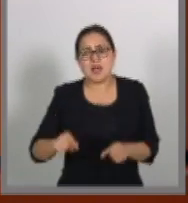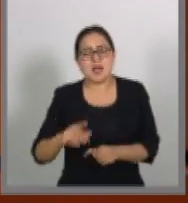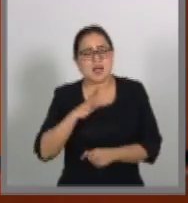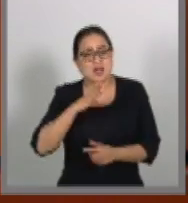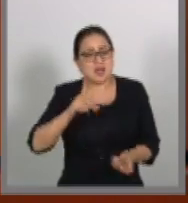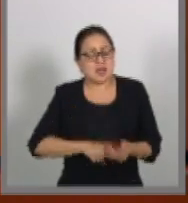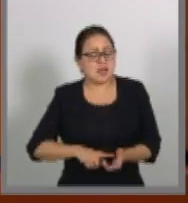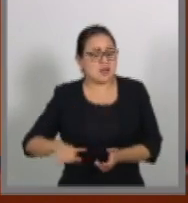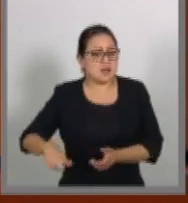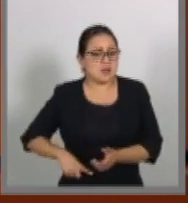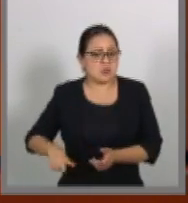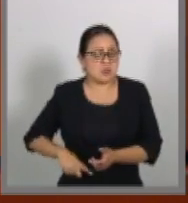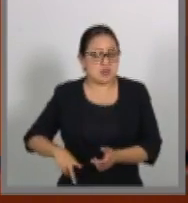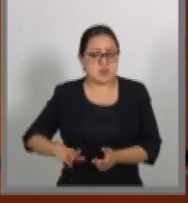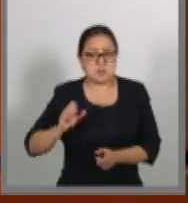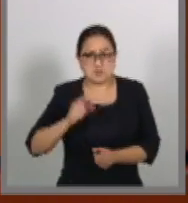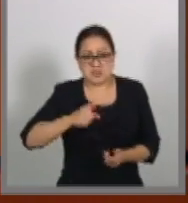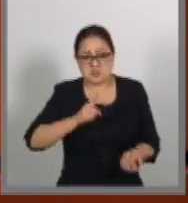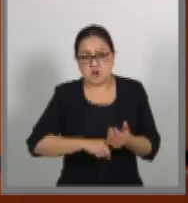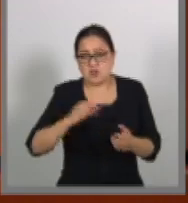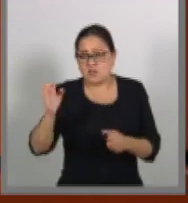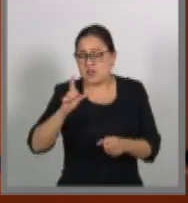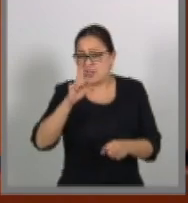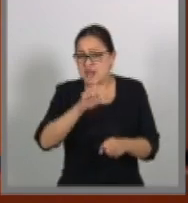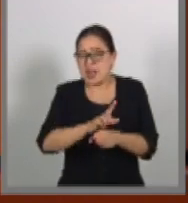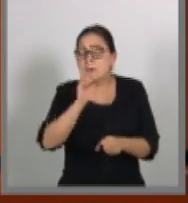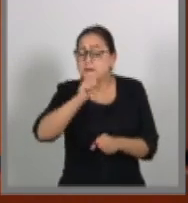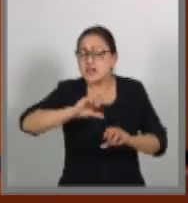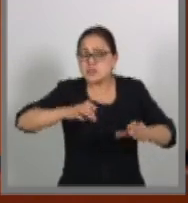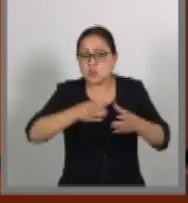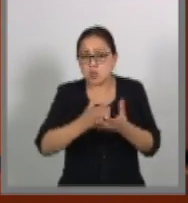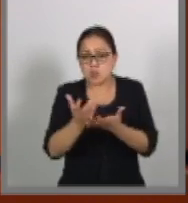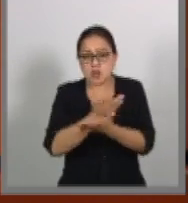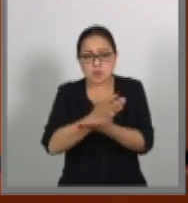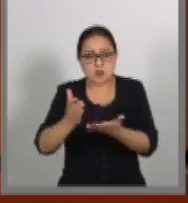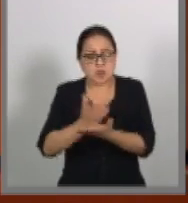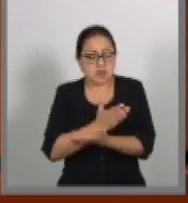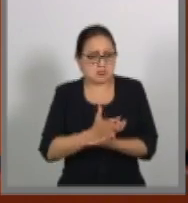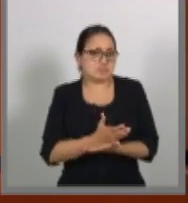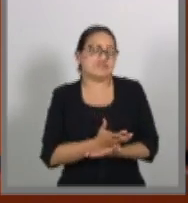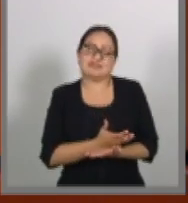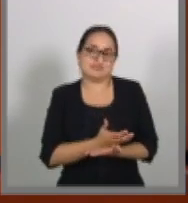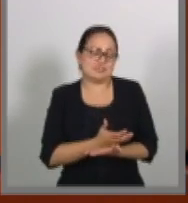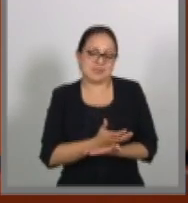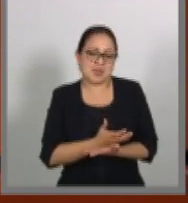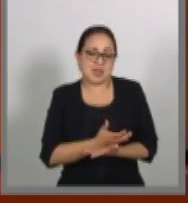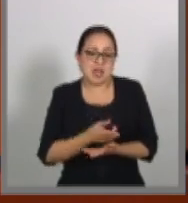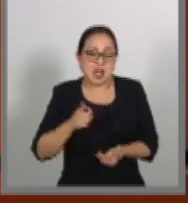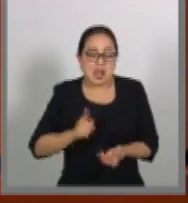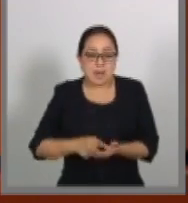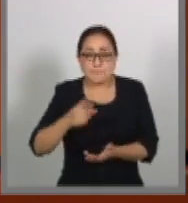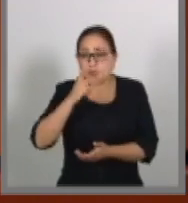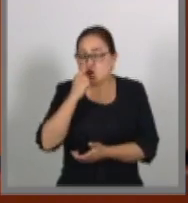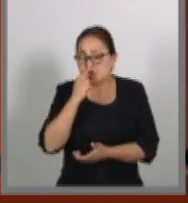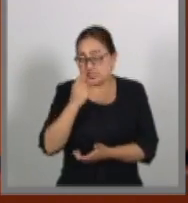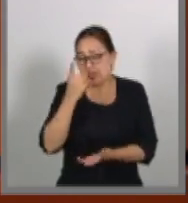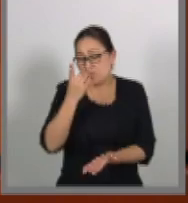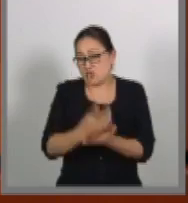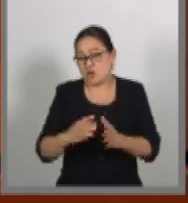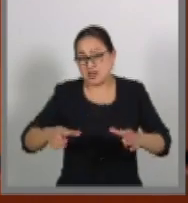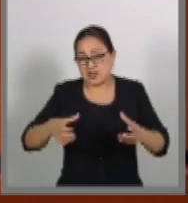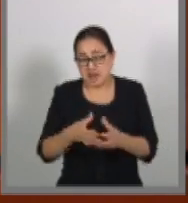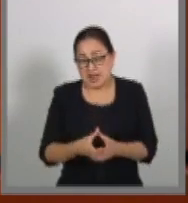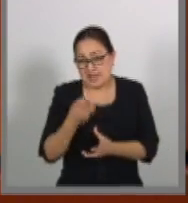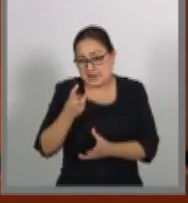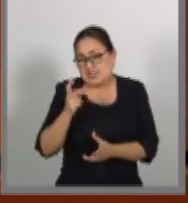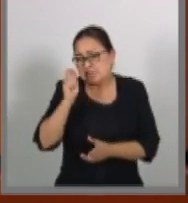acabado con el federalismo. El mando único es antifederalista, ya no digamos antimunicipalista, que es